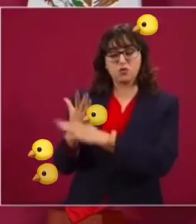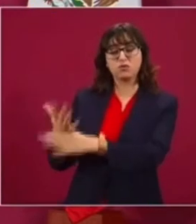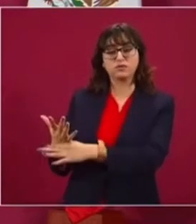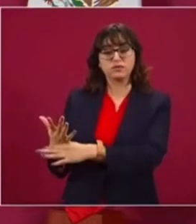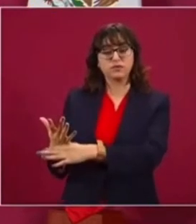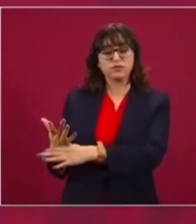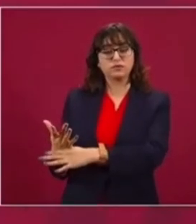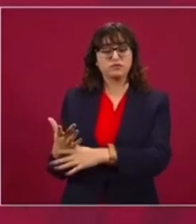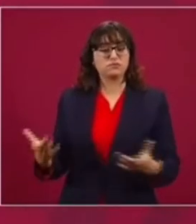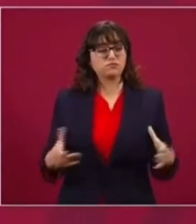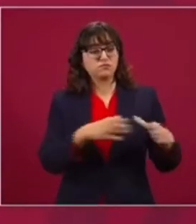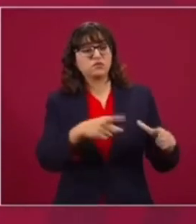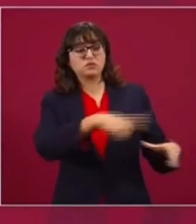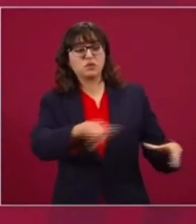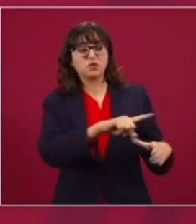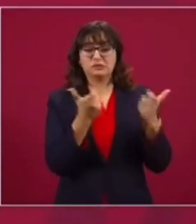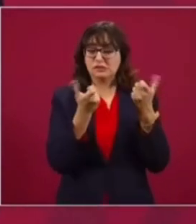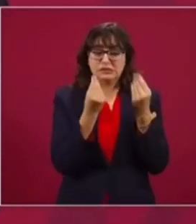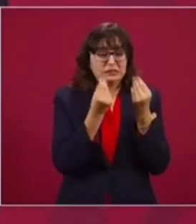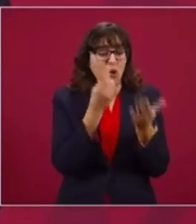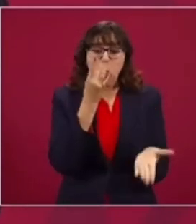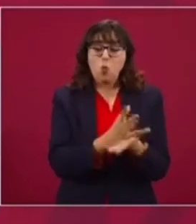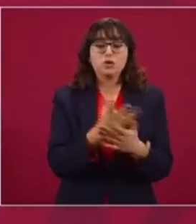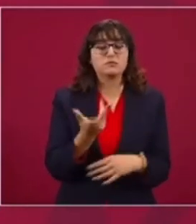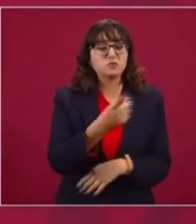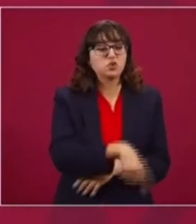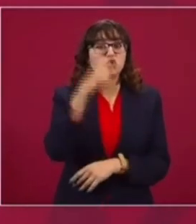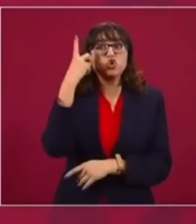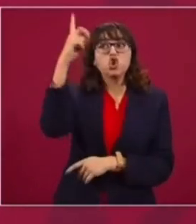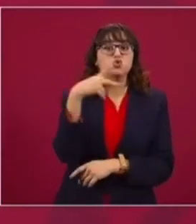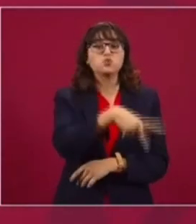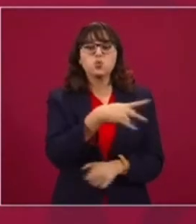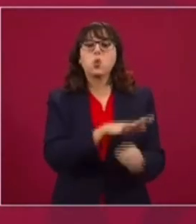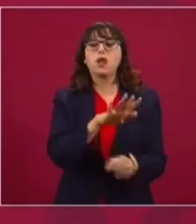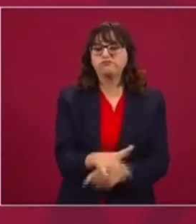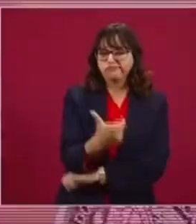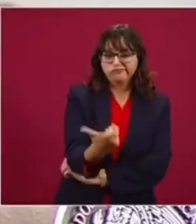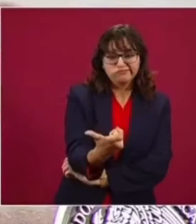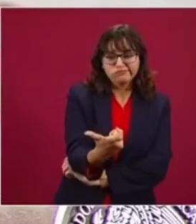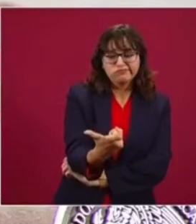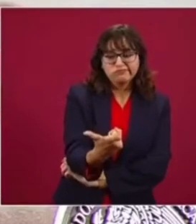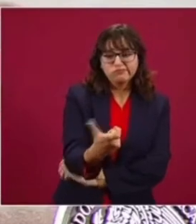lo único que le importa es el dinero, decía, el dios de los oligarcas es el dinero,